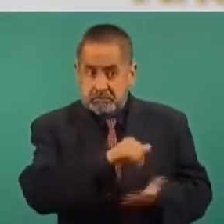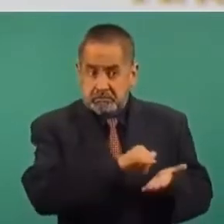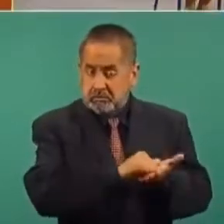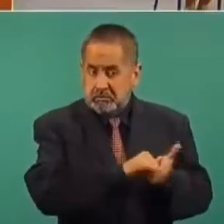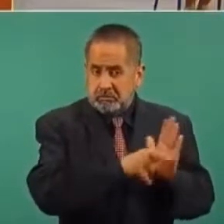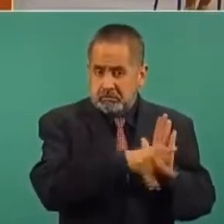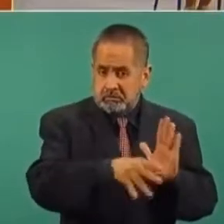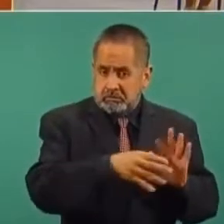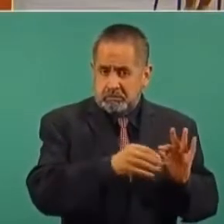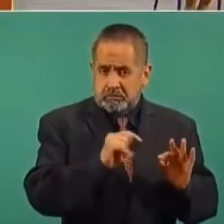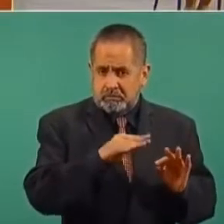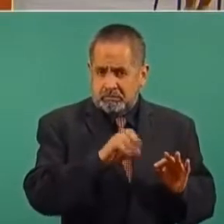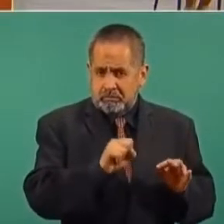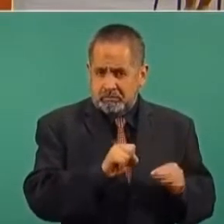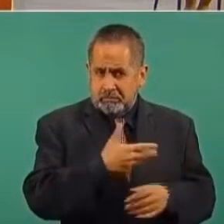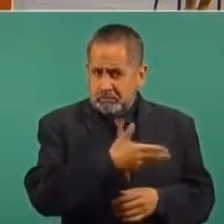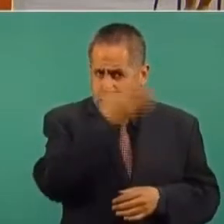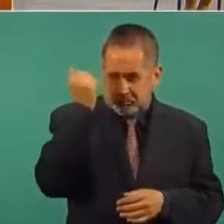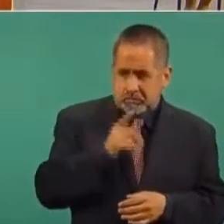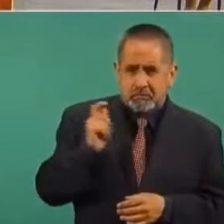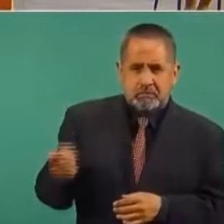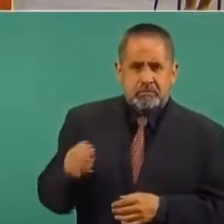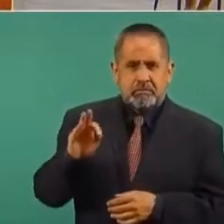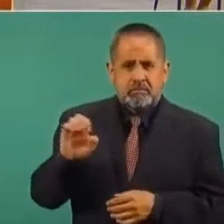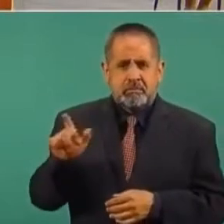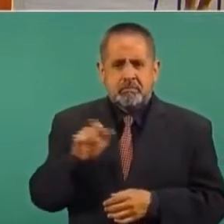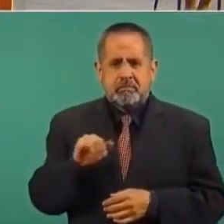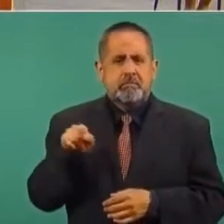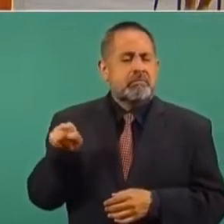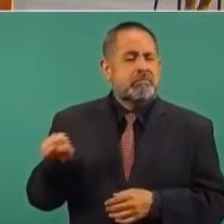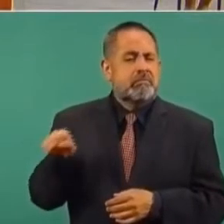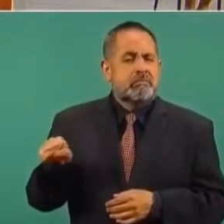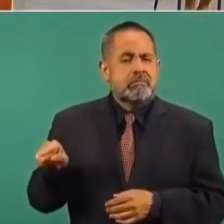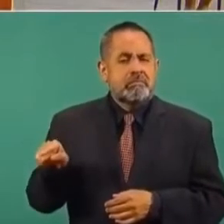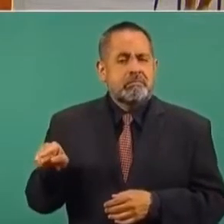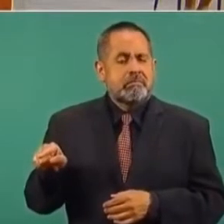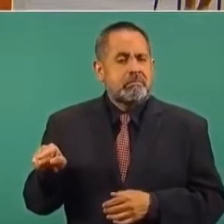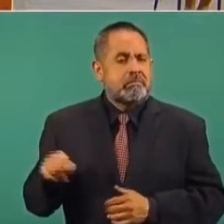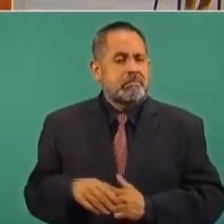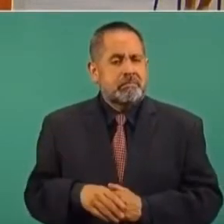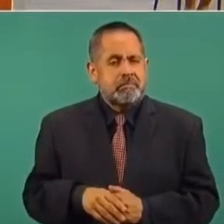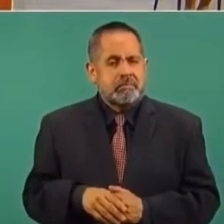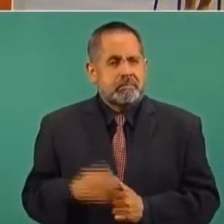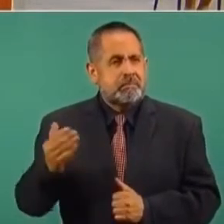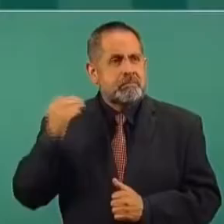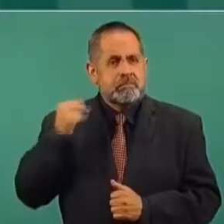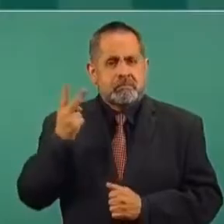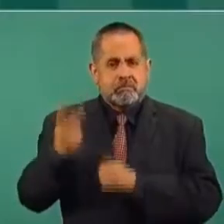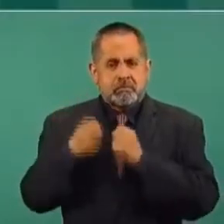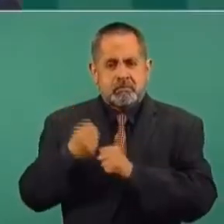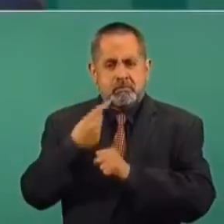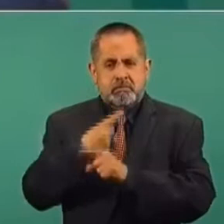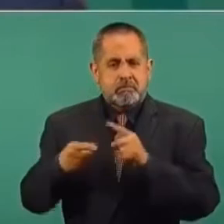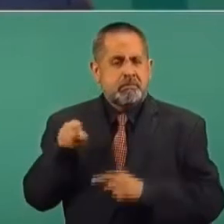de que Félix hace dos años y medio,